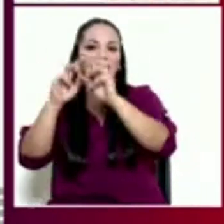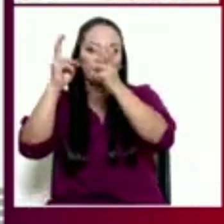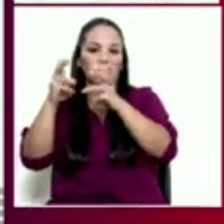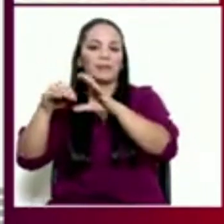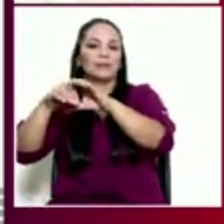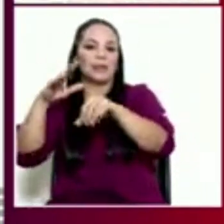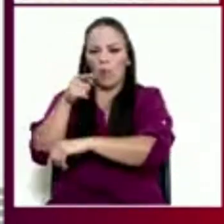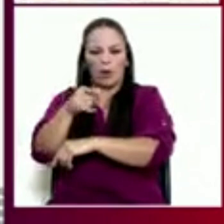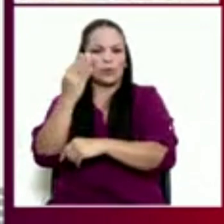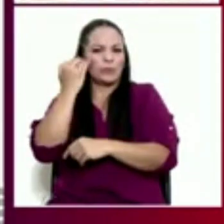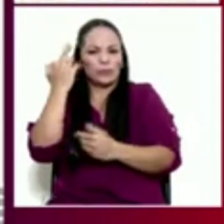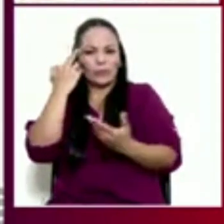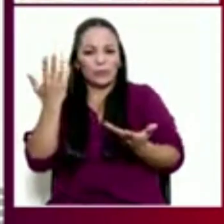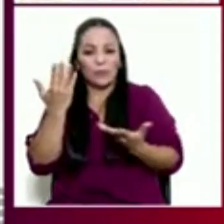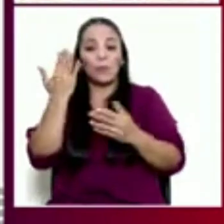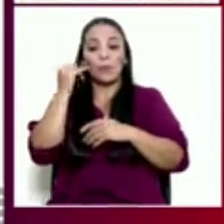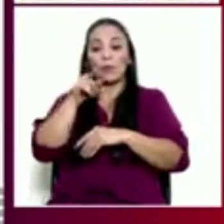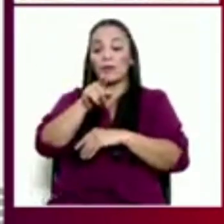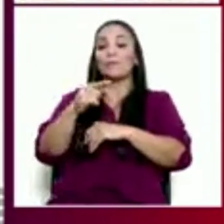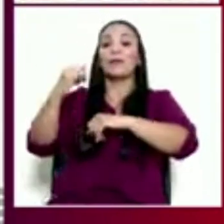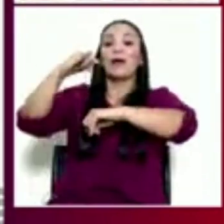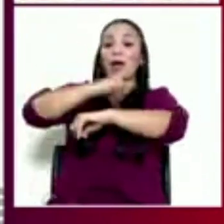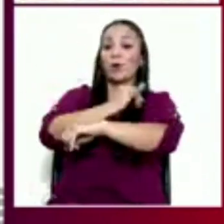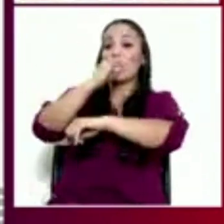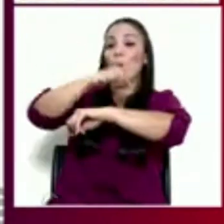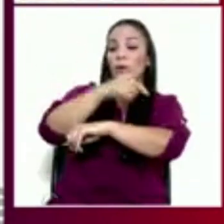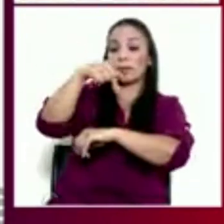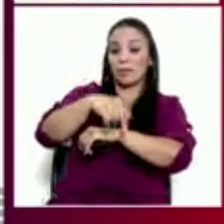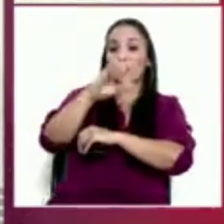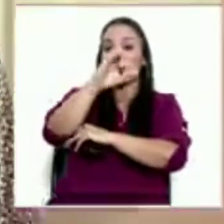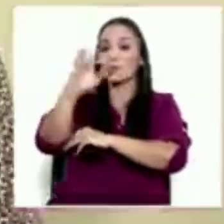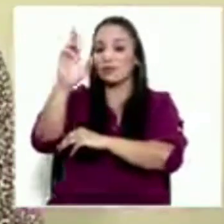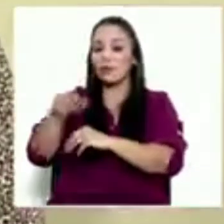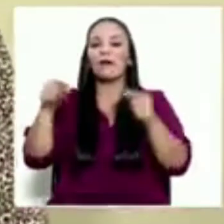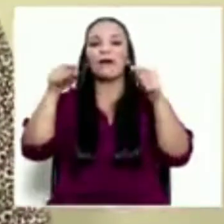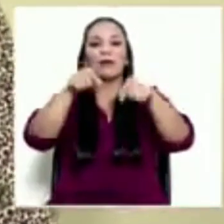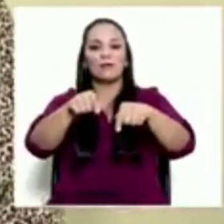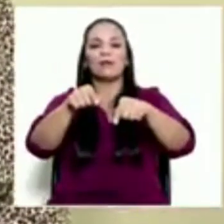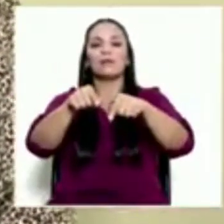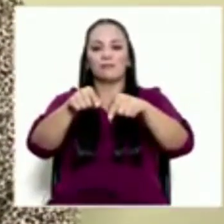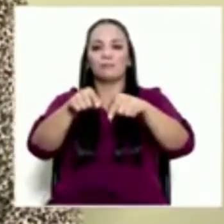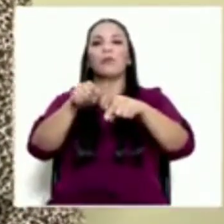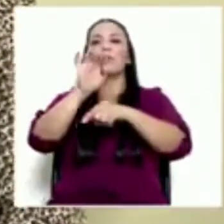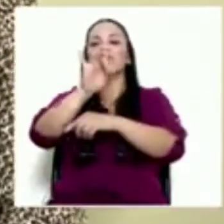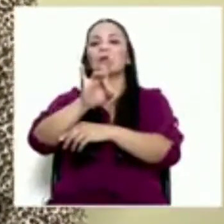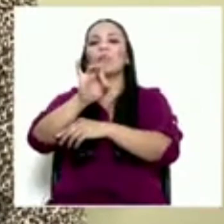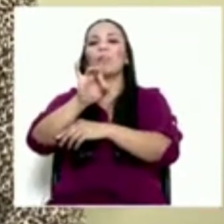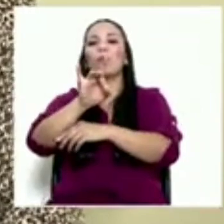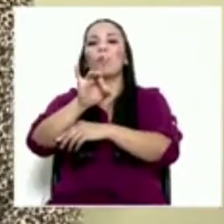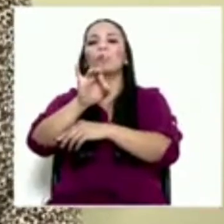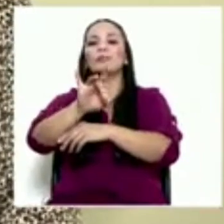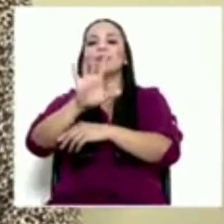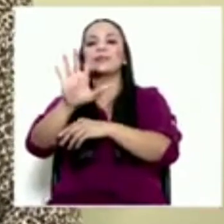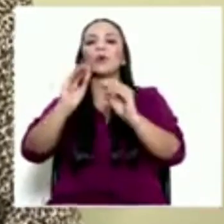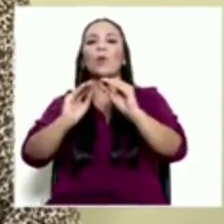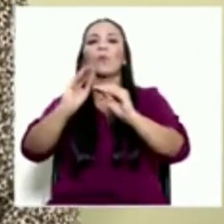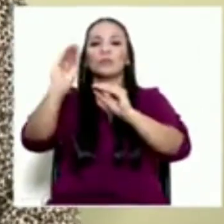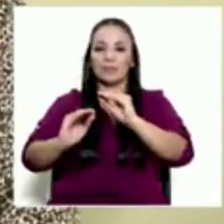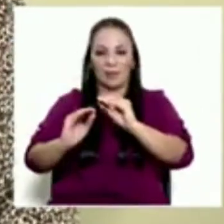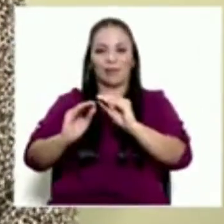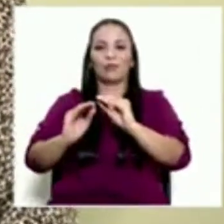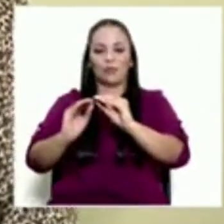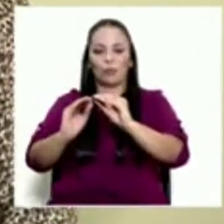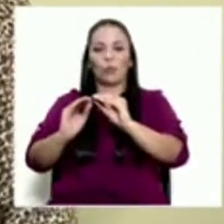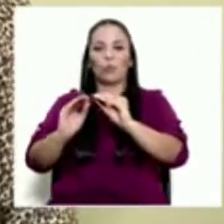de salida del país. Por los aeropuertos de Costa Rica es por donde está saliendo el 85% del total